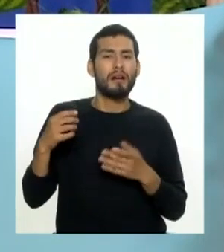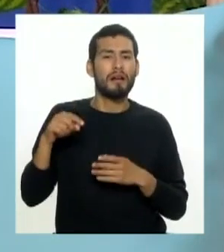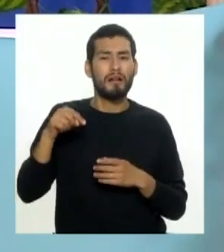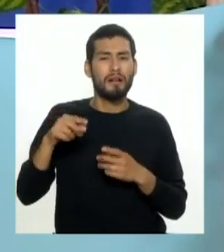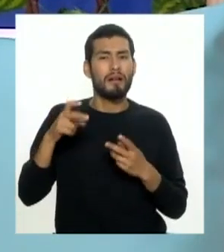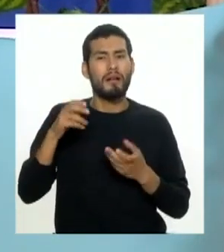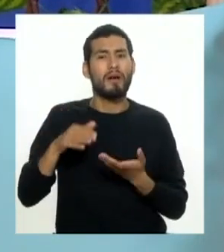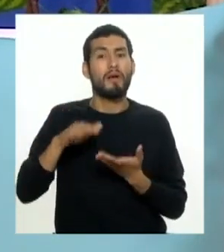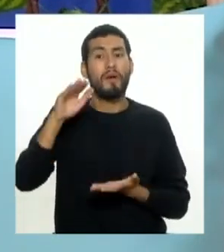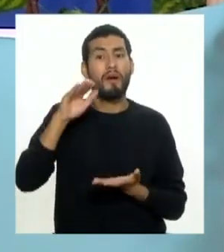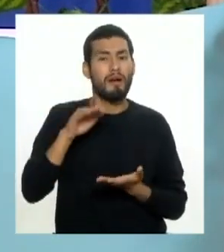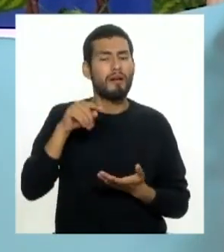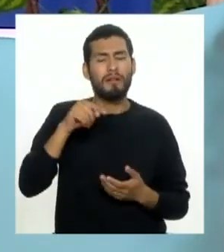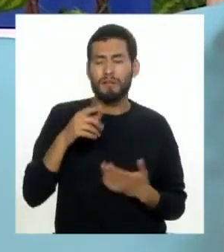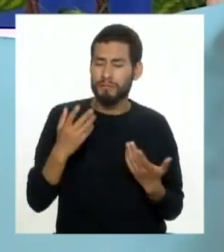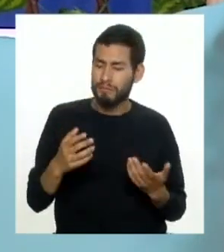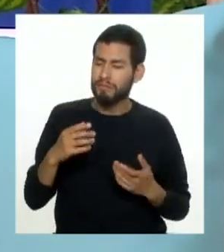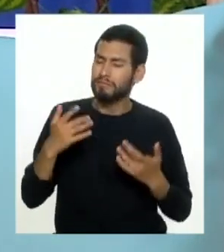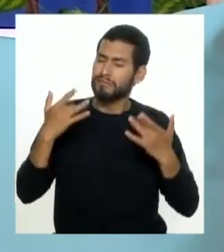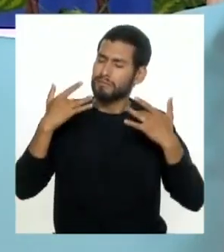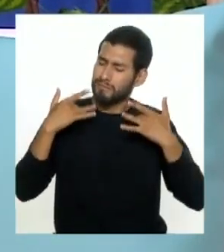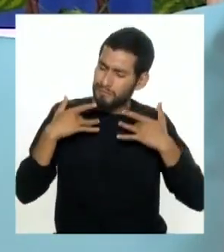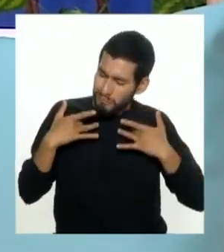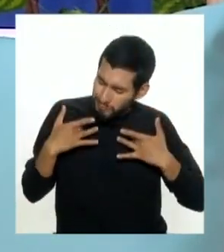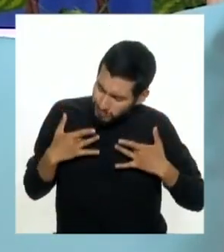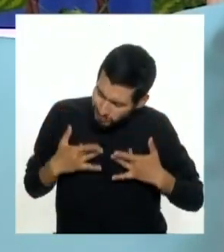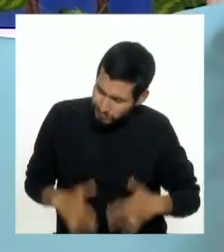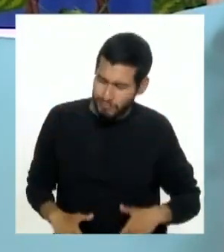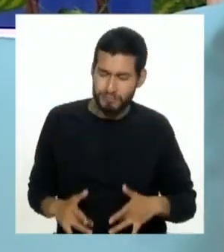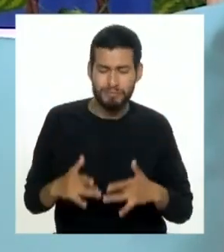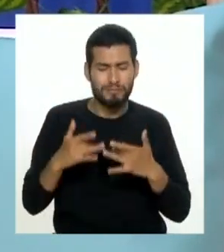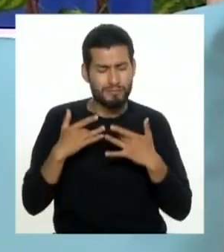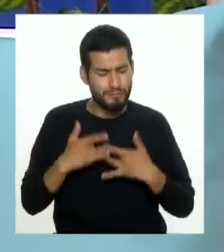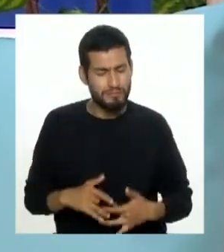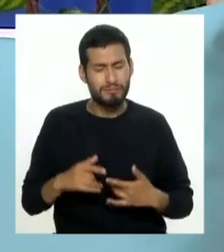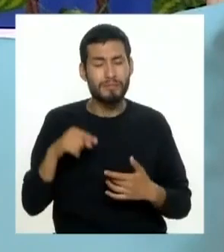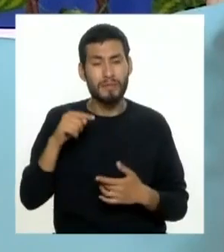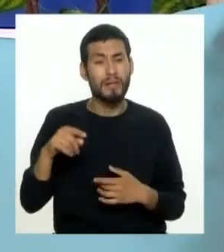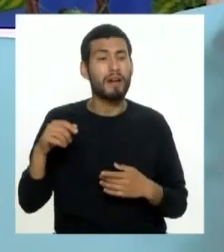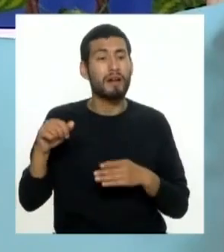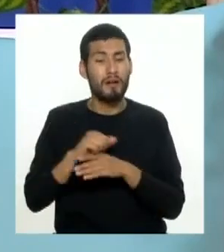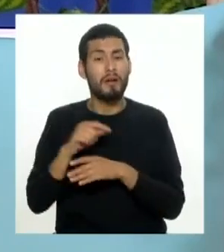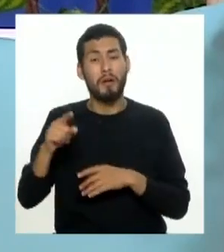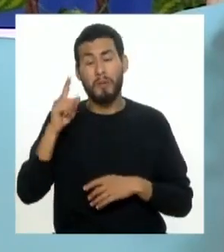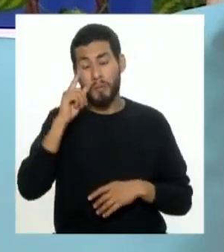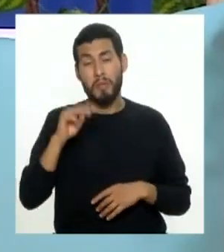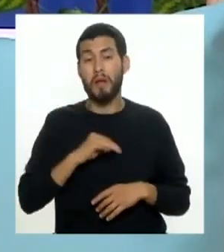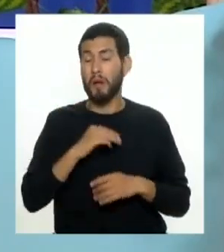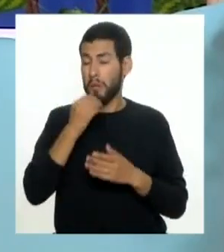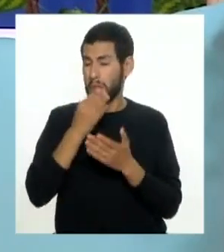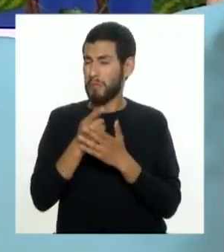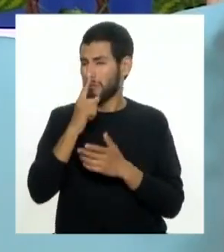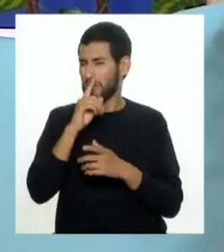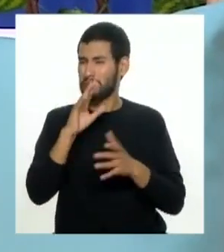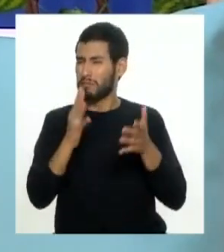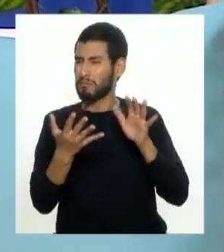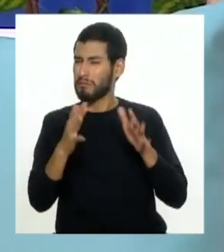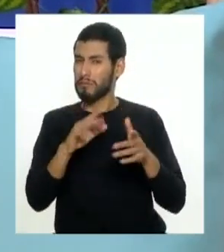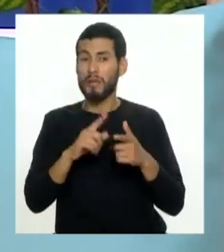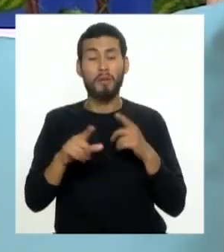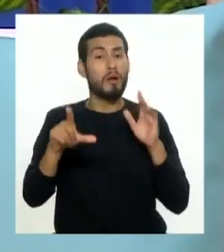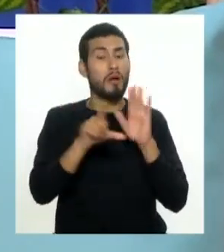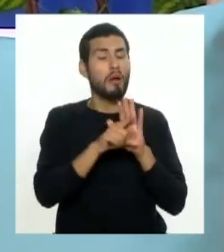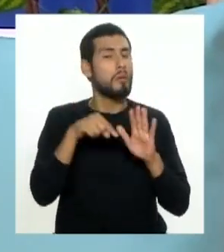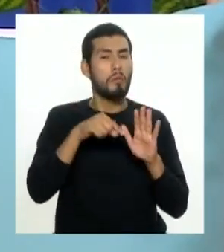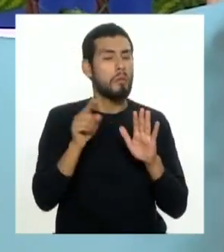reduflación y repito lamentablemente lamentablemente aunque es una práctica moral y éticamente cuestionable legalmente no